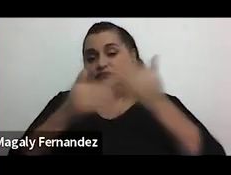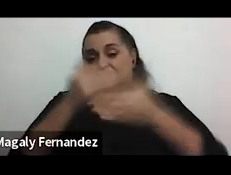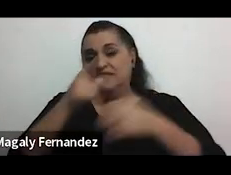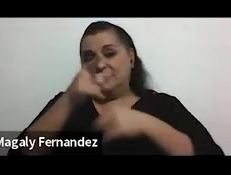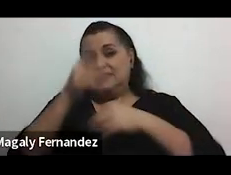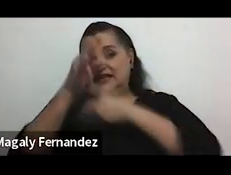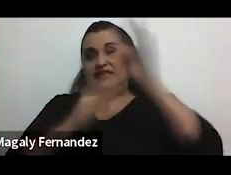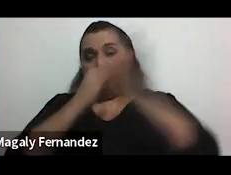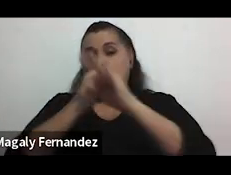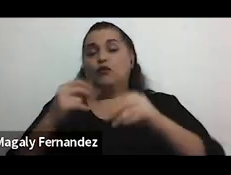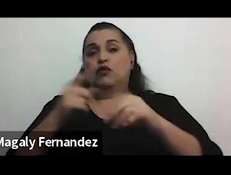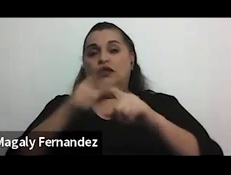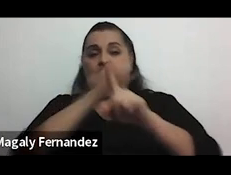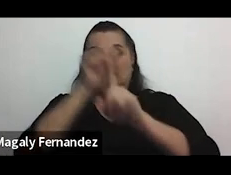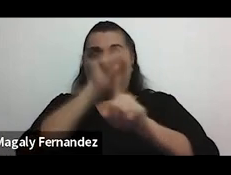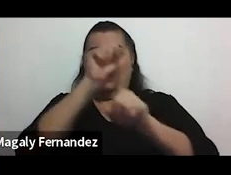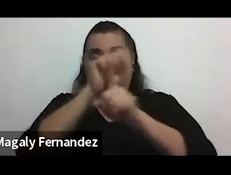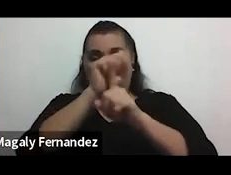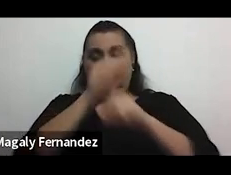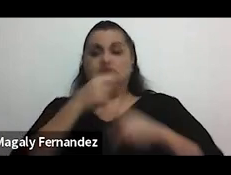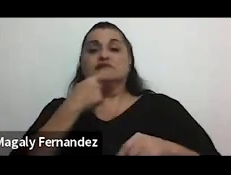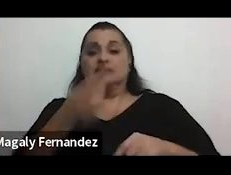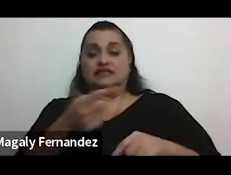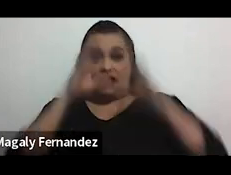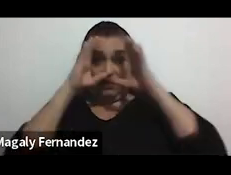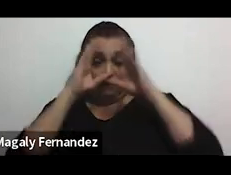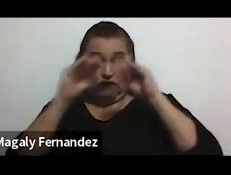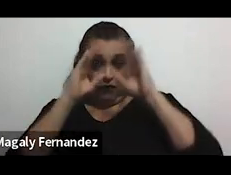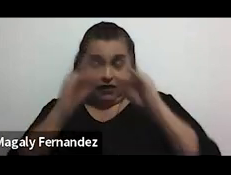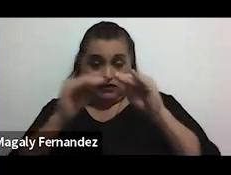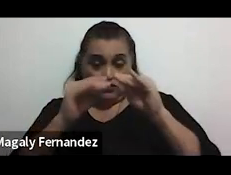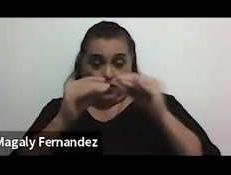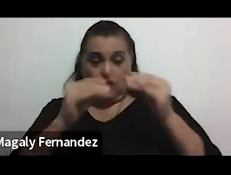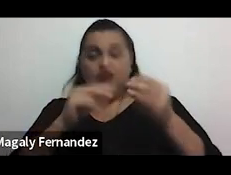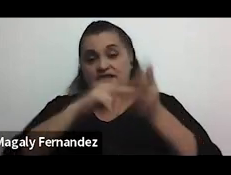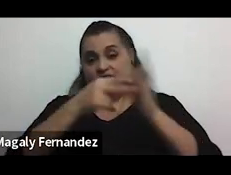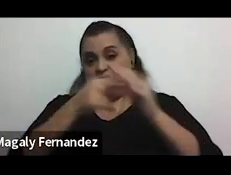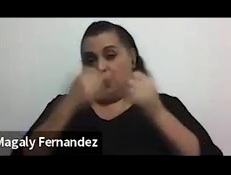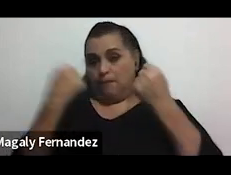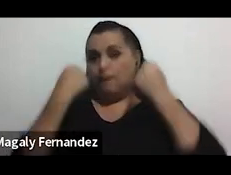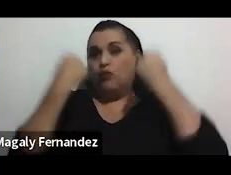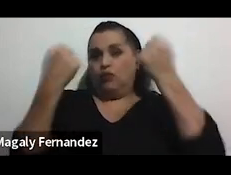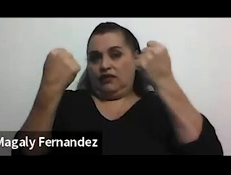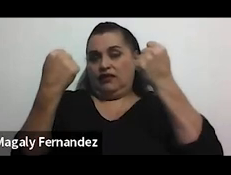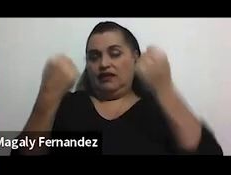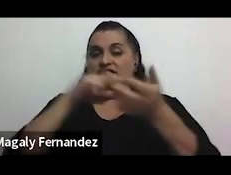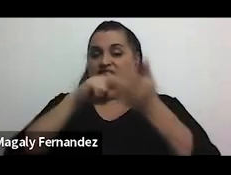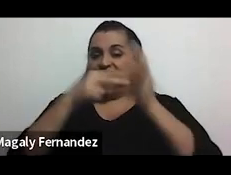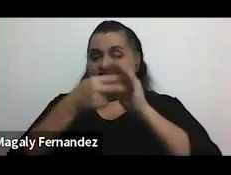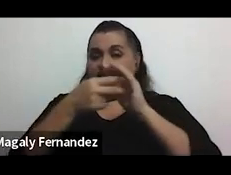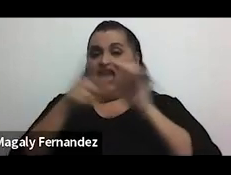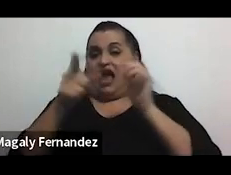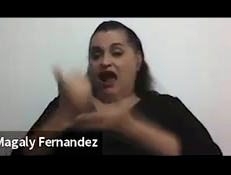situación se dice que la información genera poder y genera poder ¿por qué? porque es lo que nos ayuda